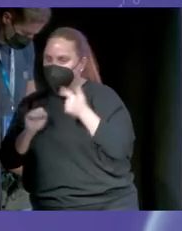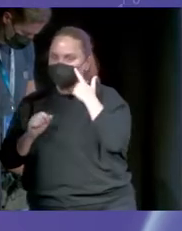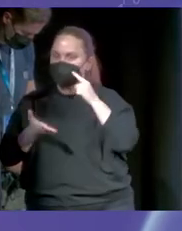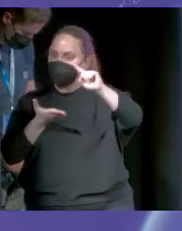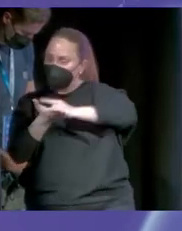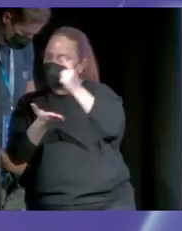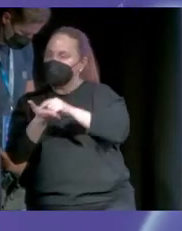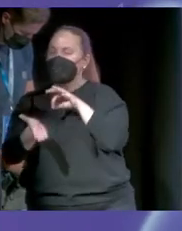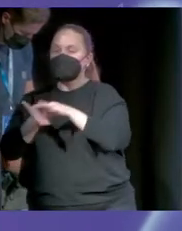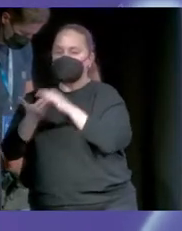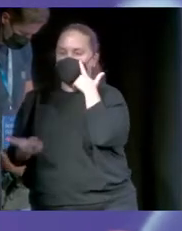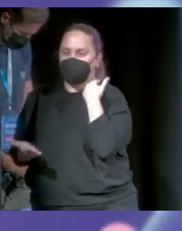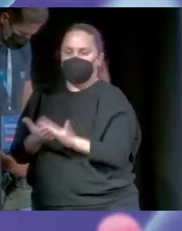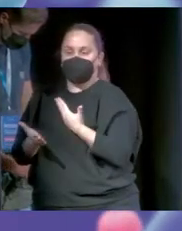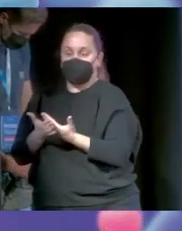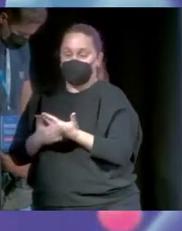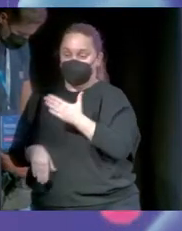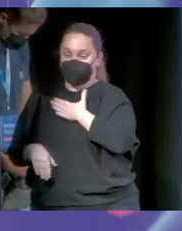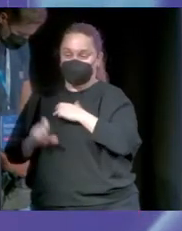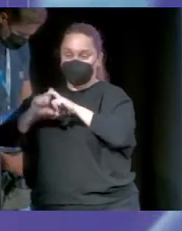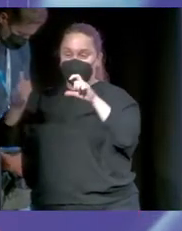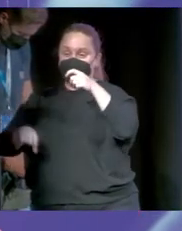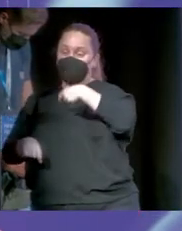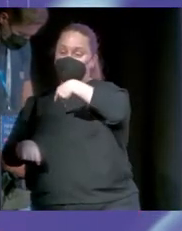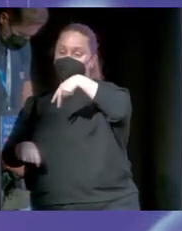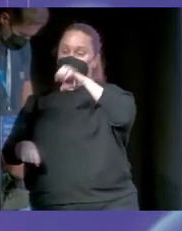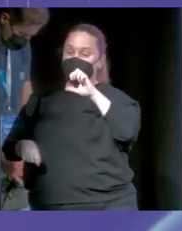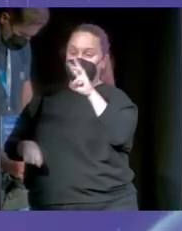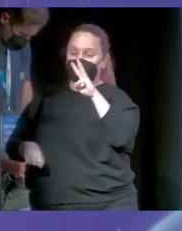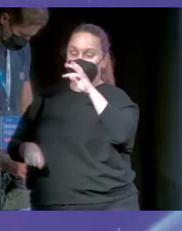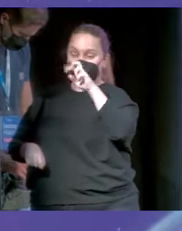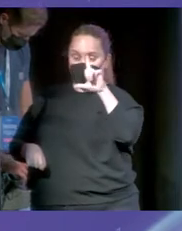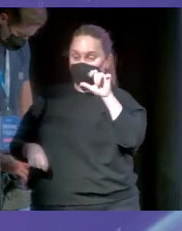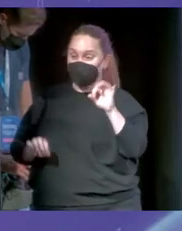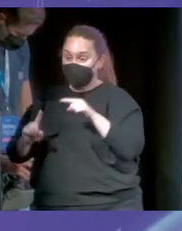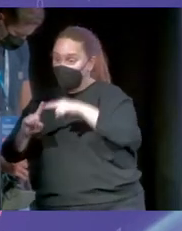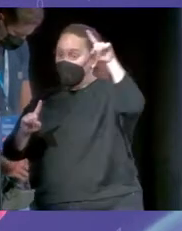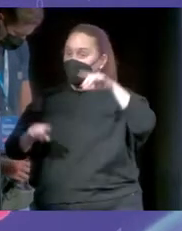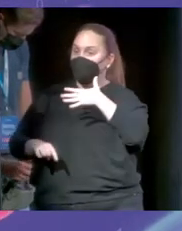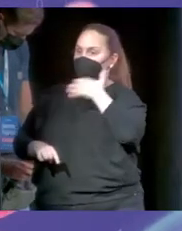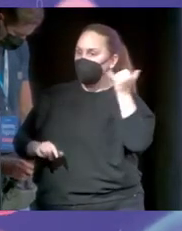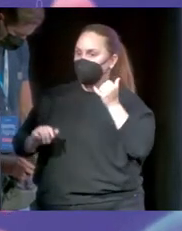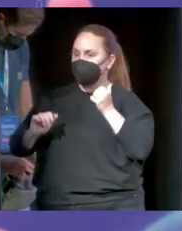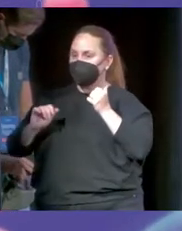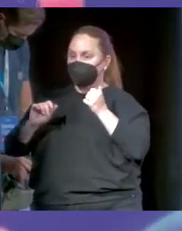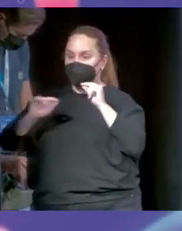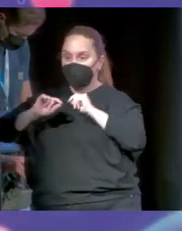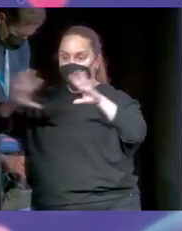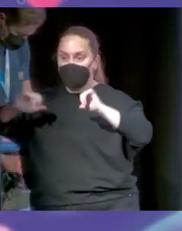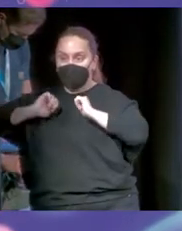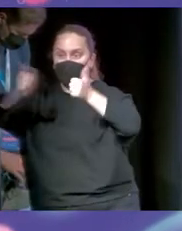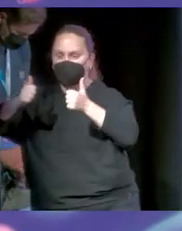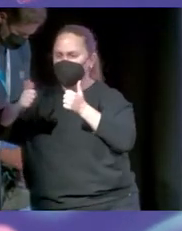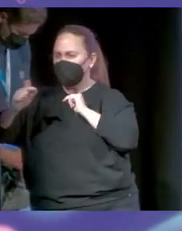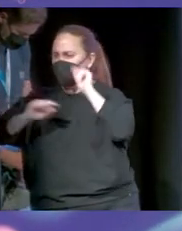de WhatsApp de Neutral antes de la pandemia. Y el pico azul es lo que ocurrió cuando empezó la pandemia. Eso es